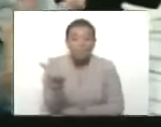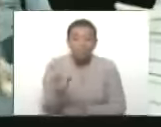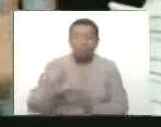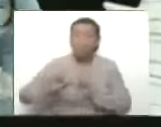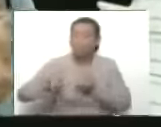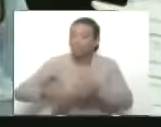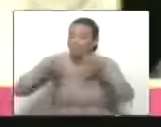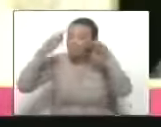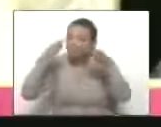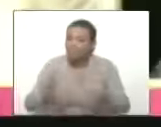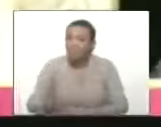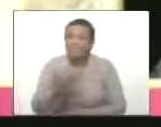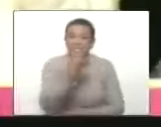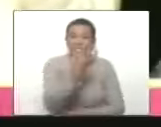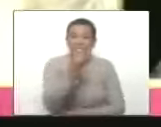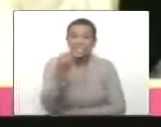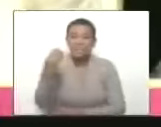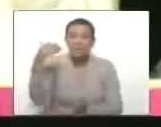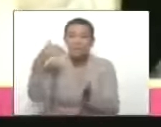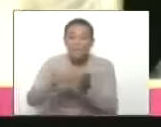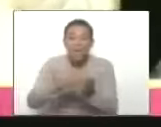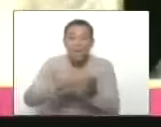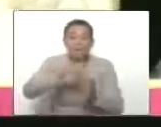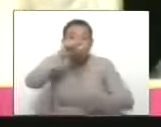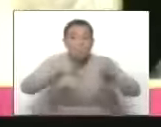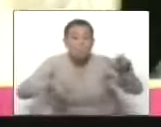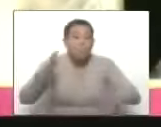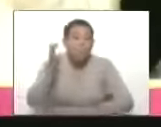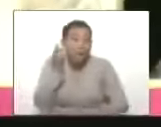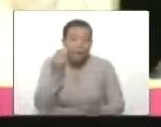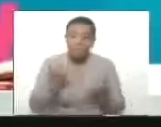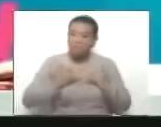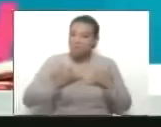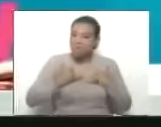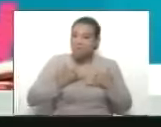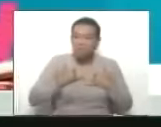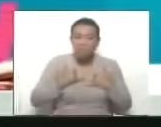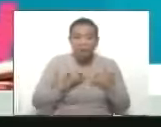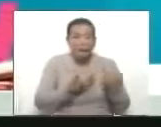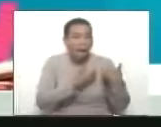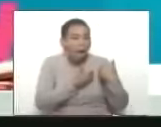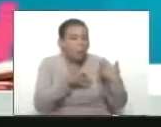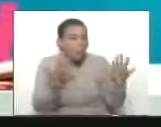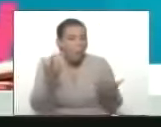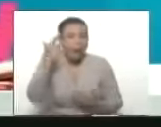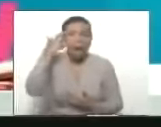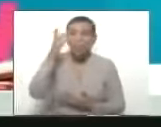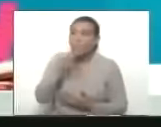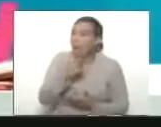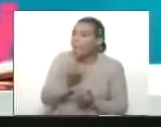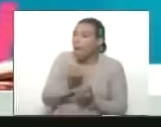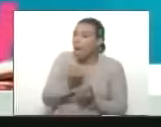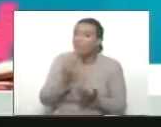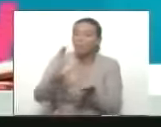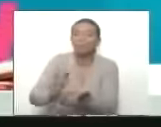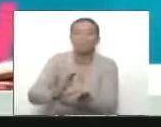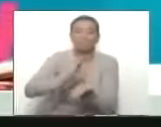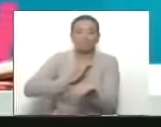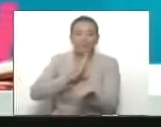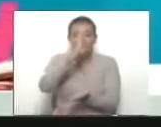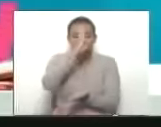este arranque a 300 mil mujeres que tengan su asistencia se aplica en las 4 F